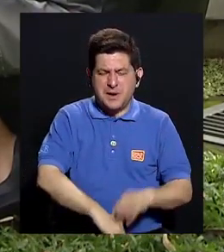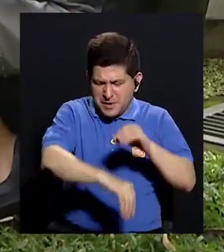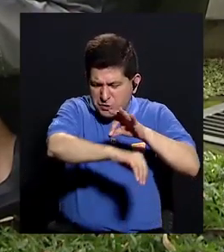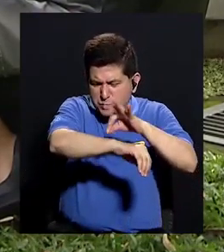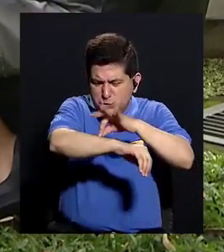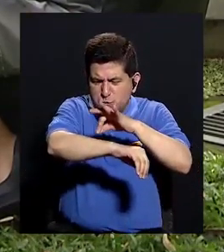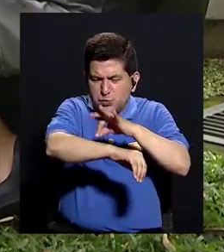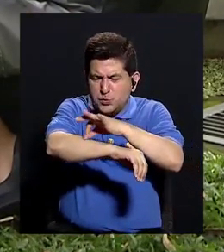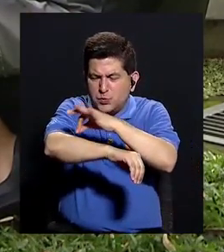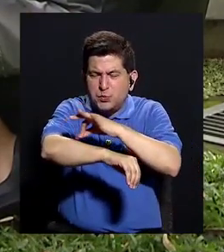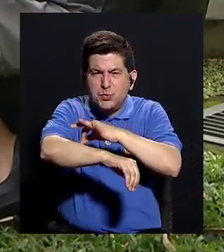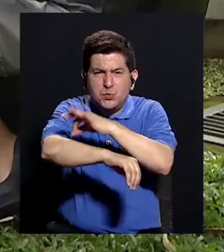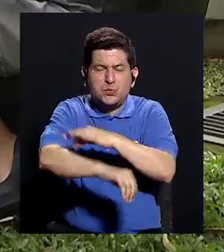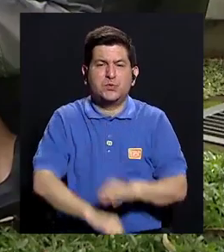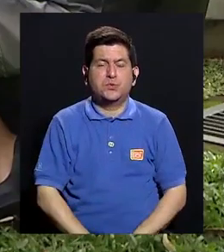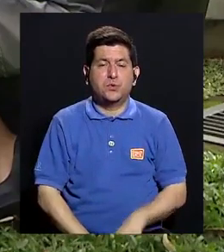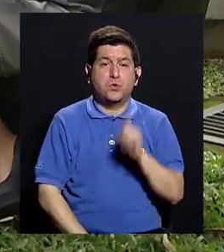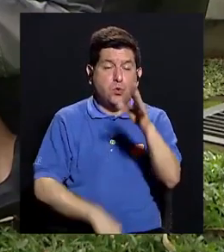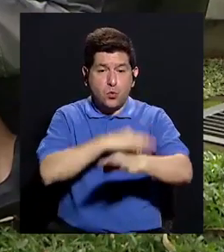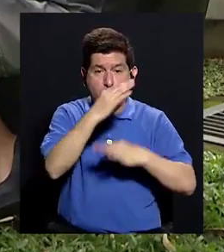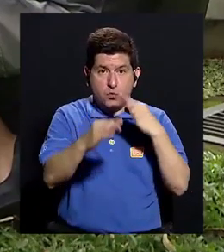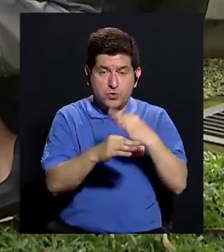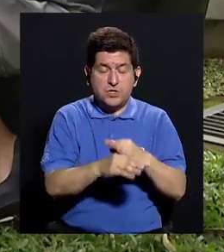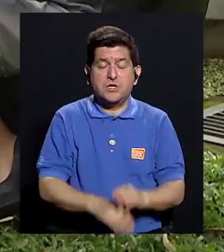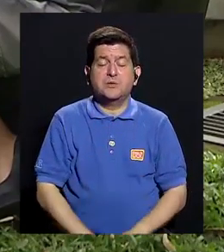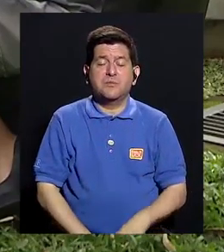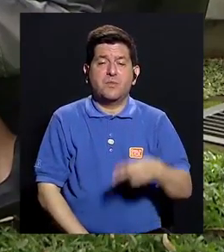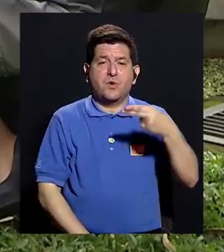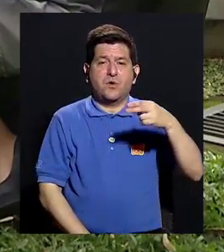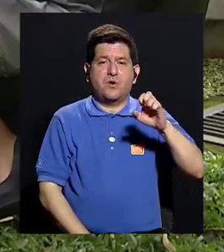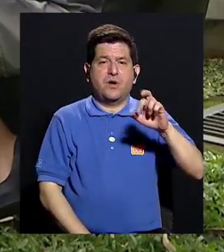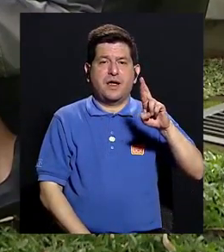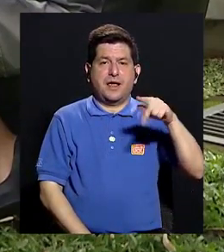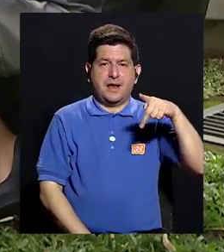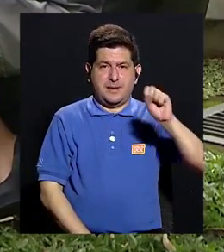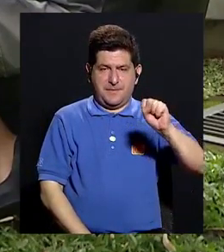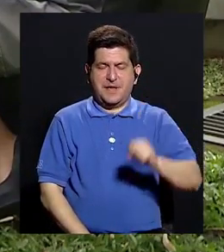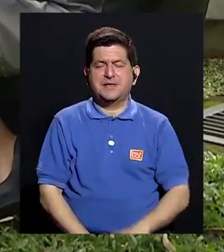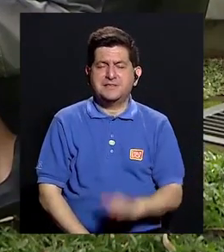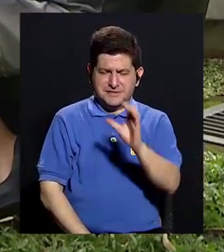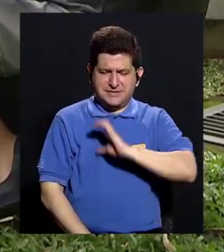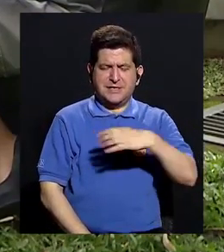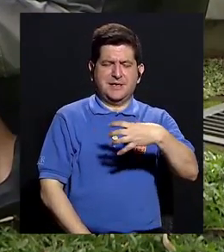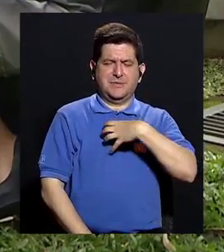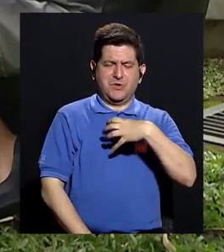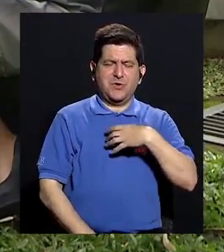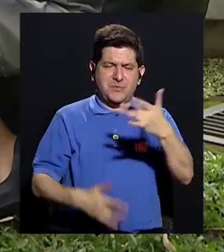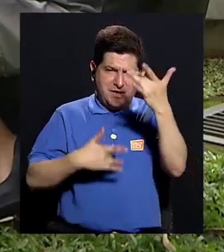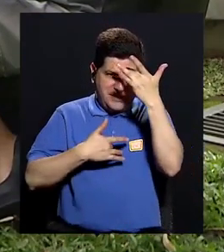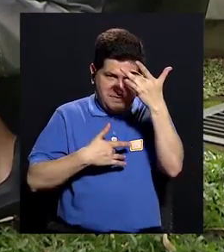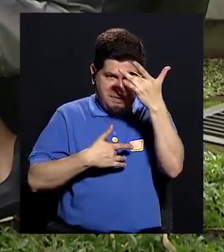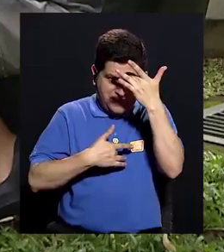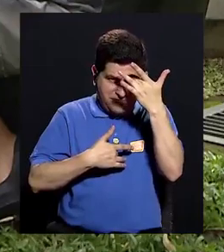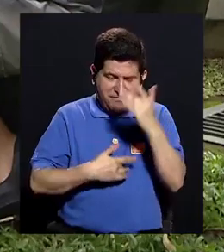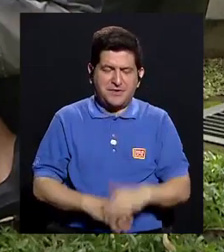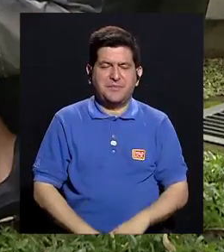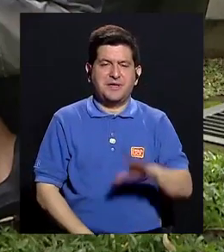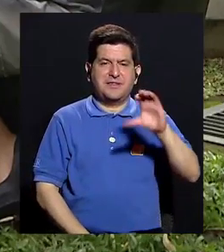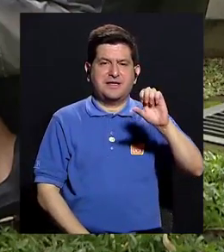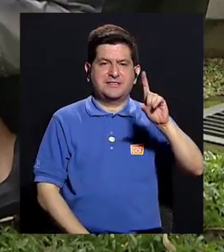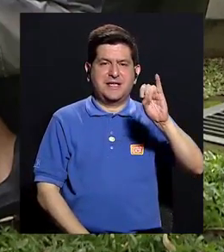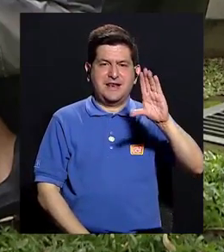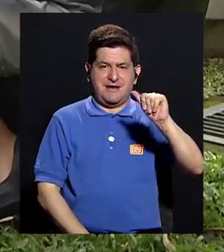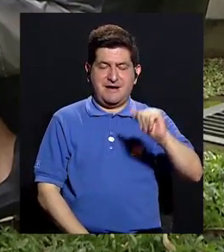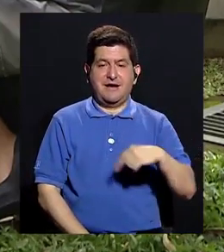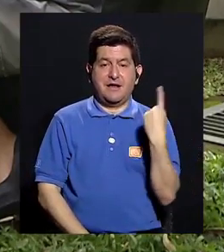brotes y cosas. Hay una dermatitis herpertiforme, que es característica de la enfermedad celíaca, ¿verdad? Solo se da en